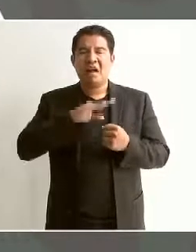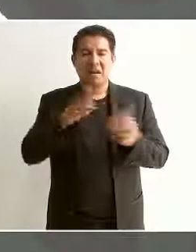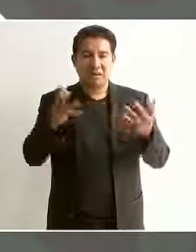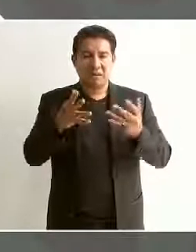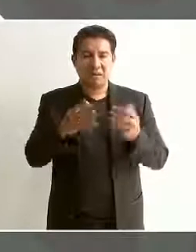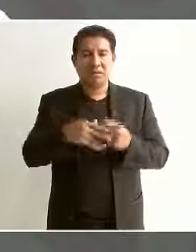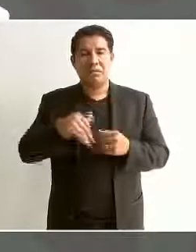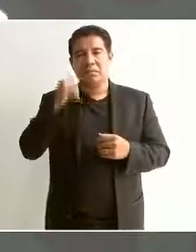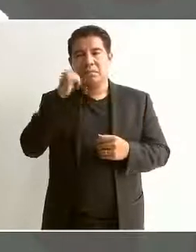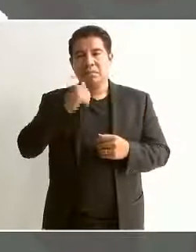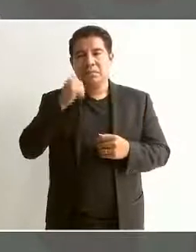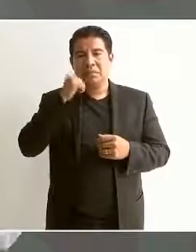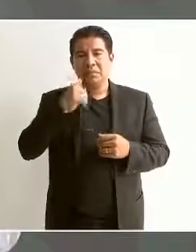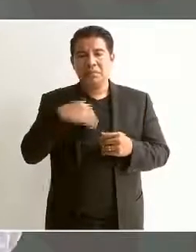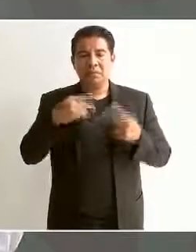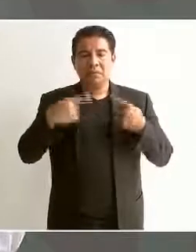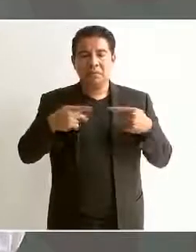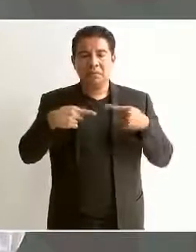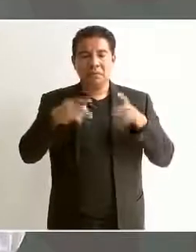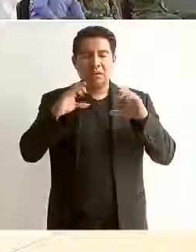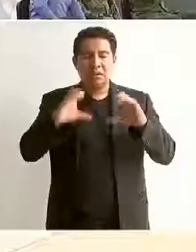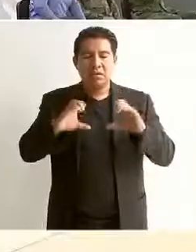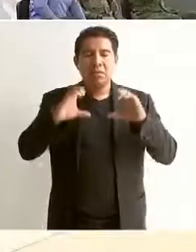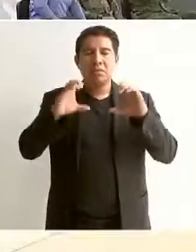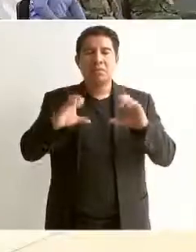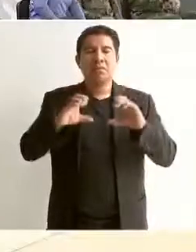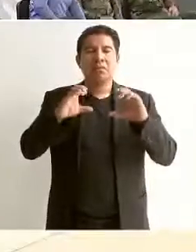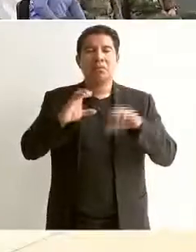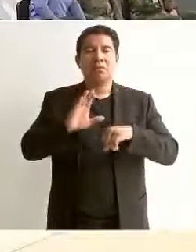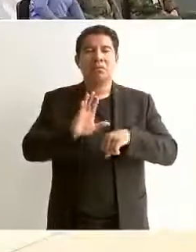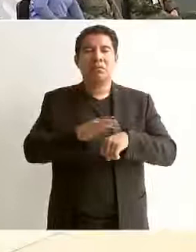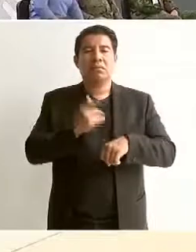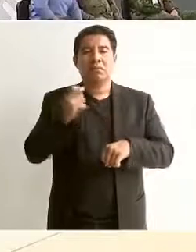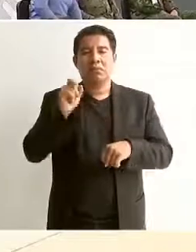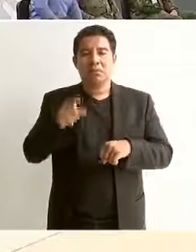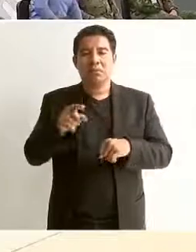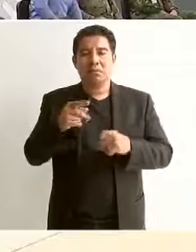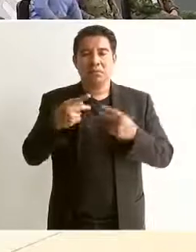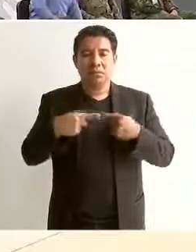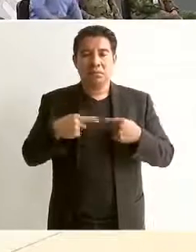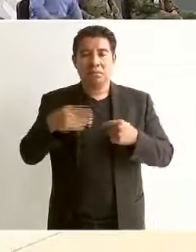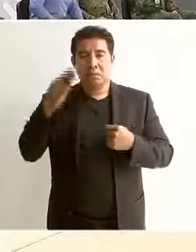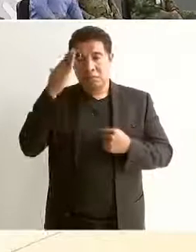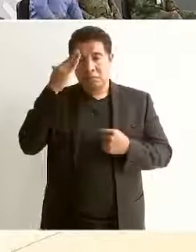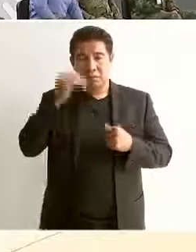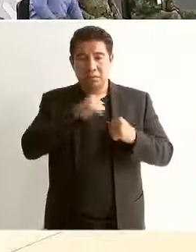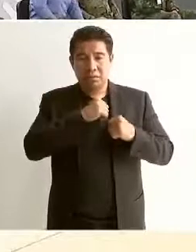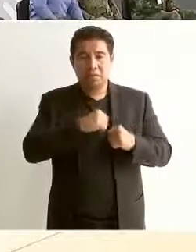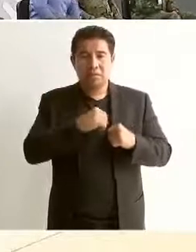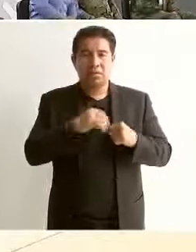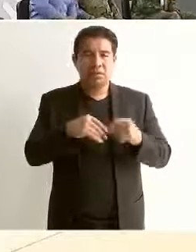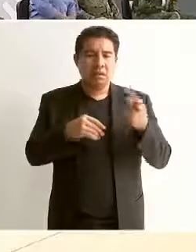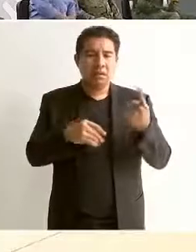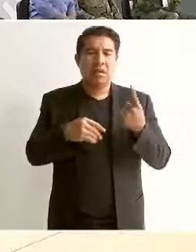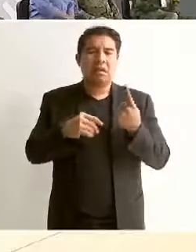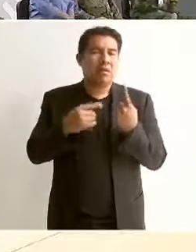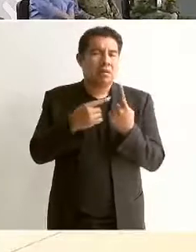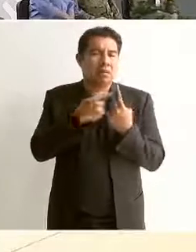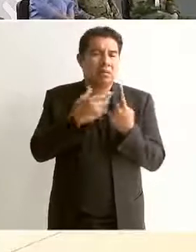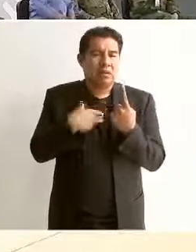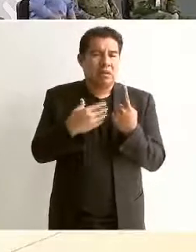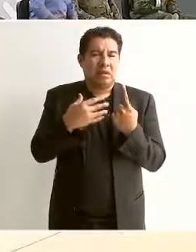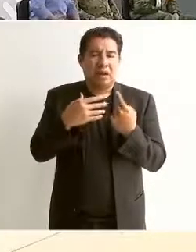siempre cuidando a la gente porque un dirigente puede poner en riesgo su vida pero no tiene